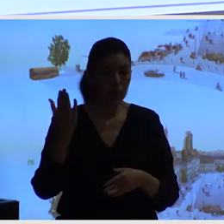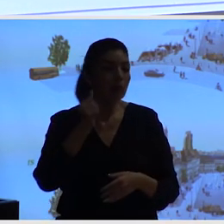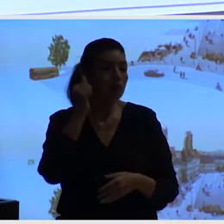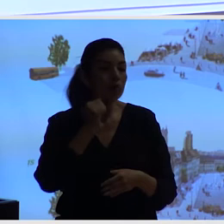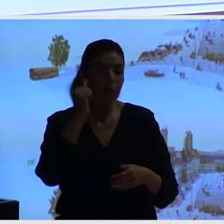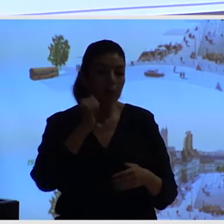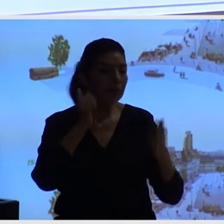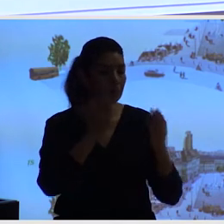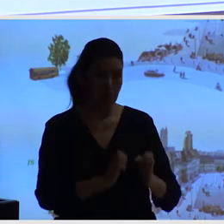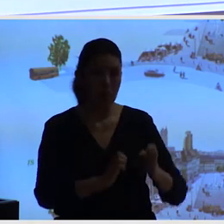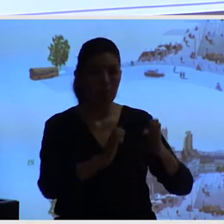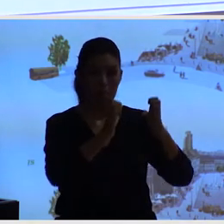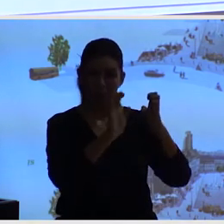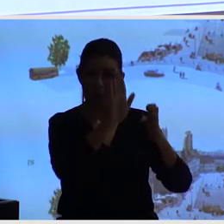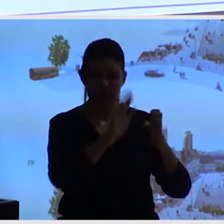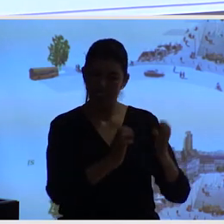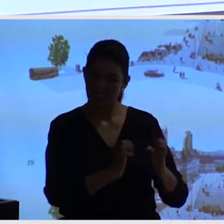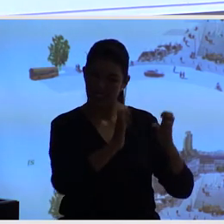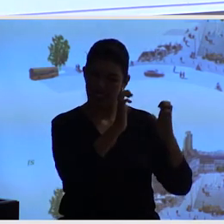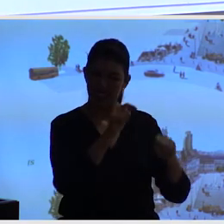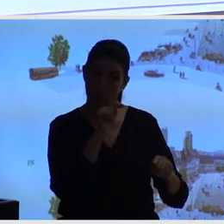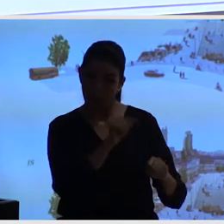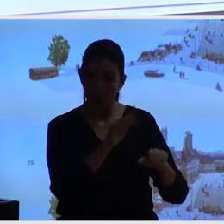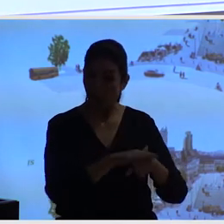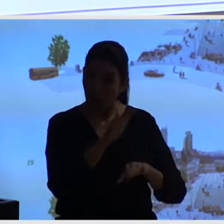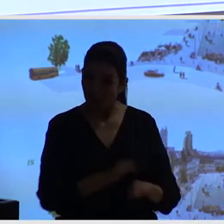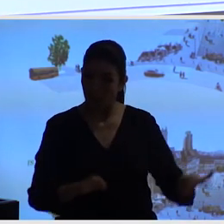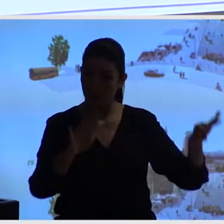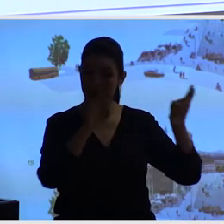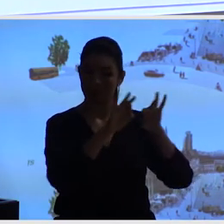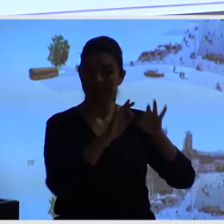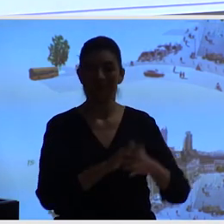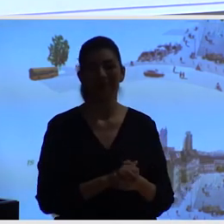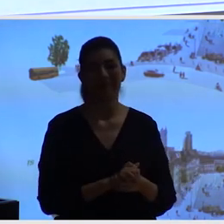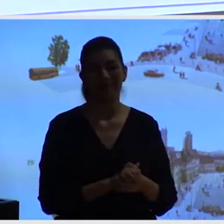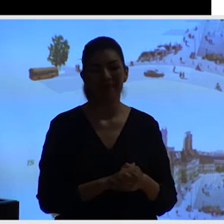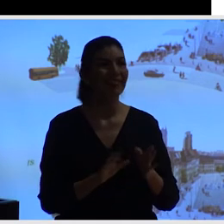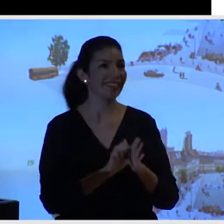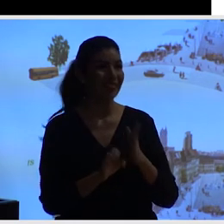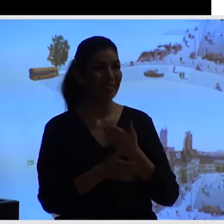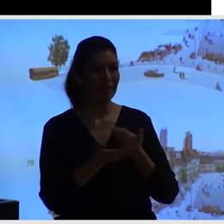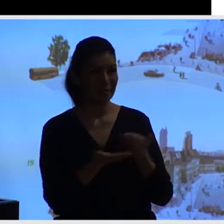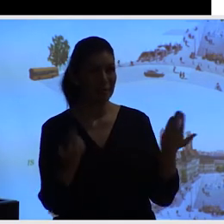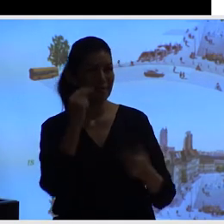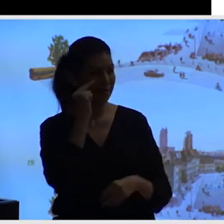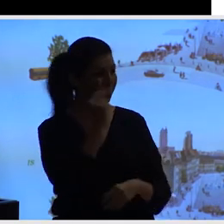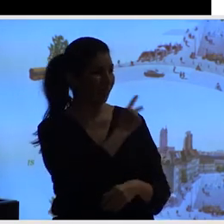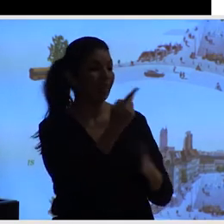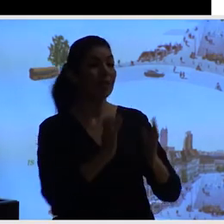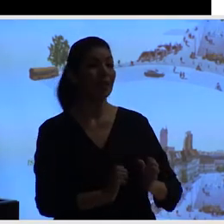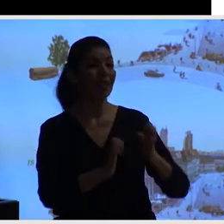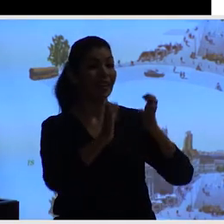Monterrey es bastante buen ejemplo de esto, pero no quiero decir nada. Y aquí se ven estos edificios bonitos, danés, pero podrían ser